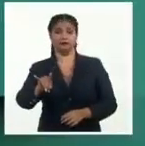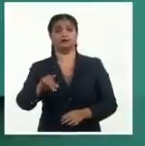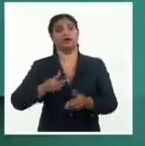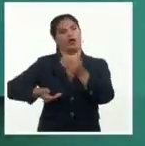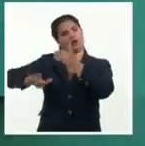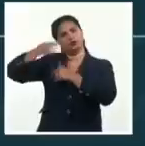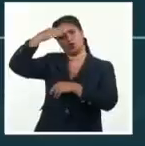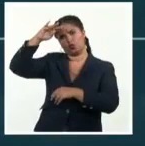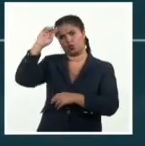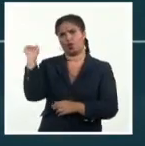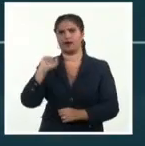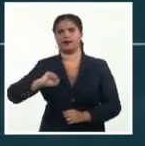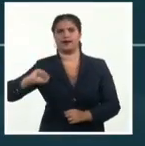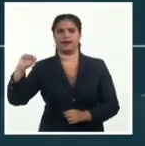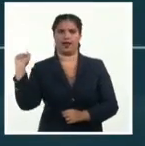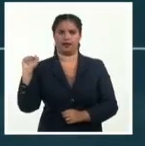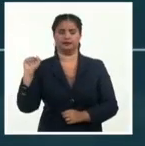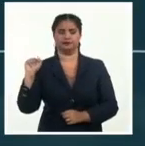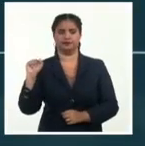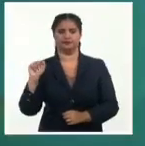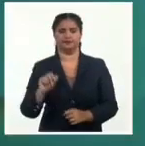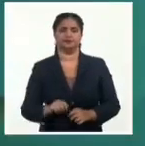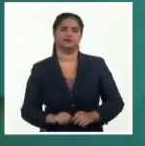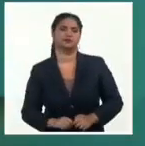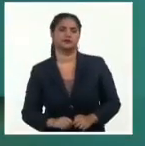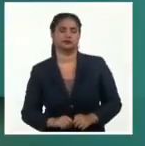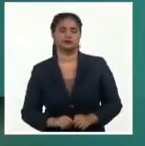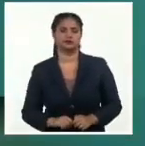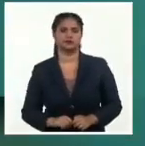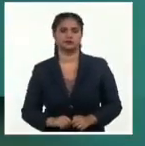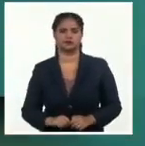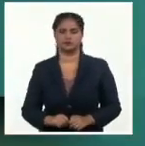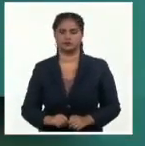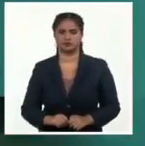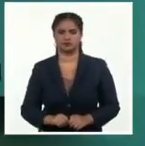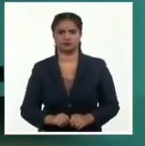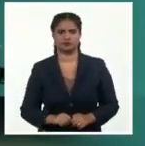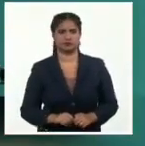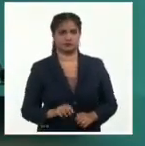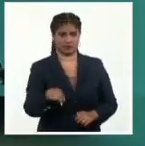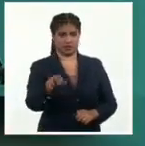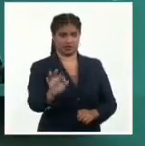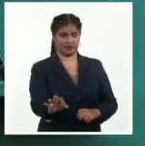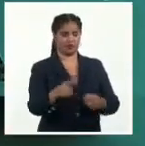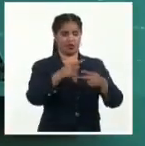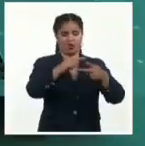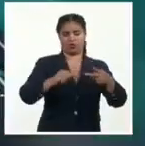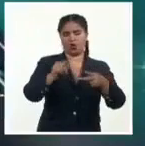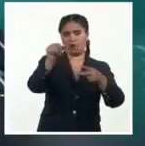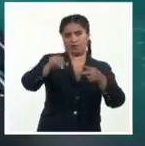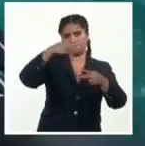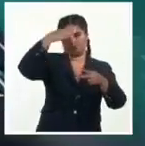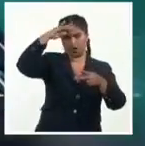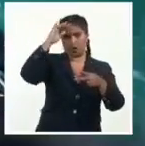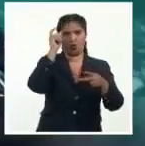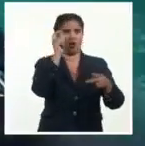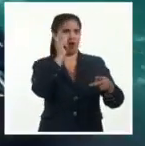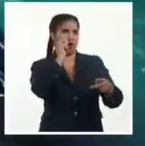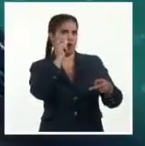modalidad mixta de la especialidad de Snipe y en esa misma categoría competirán Pedro Vega y Darien Martínez entre los hombres.